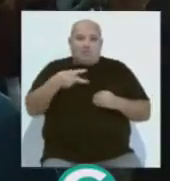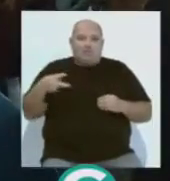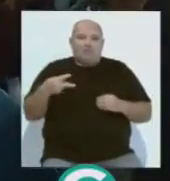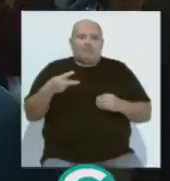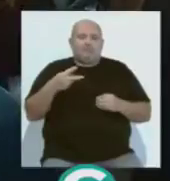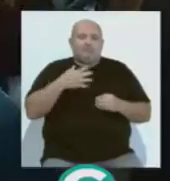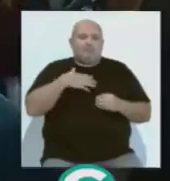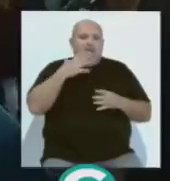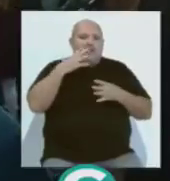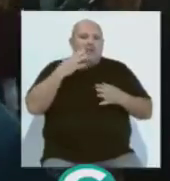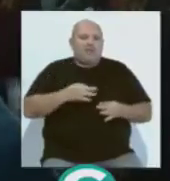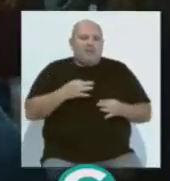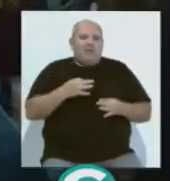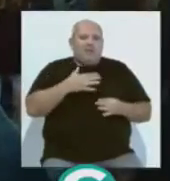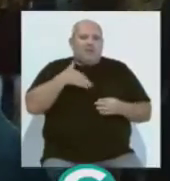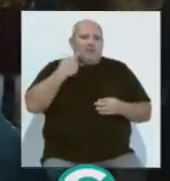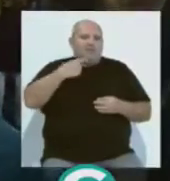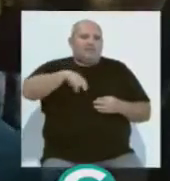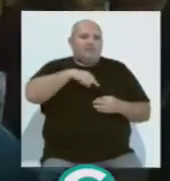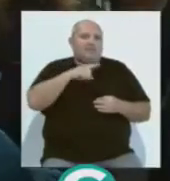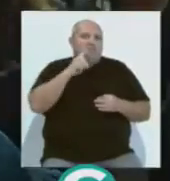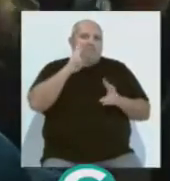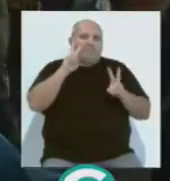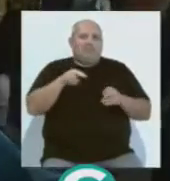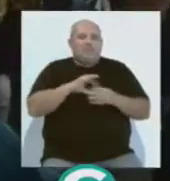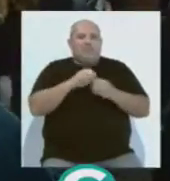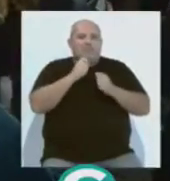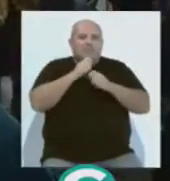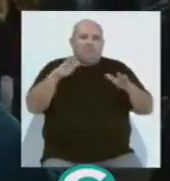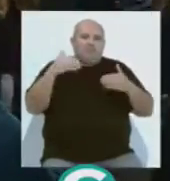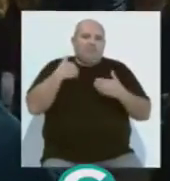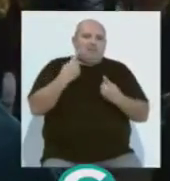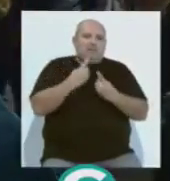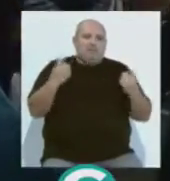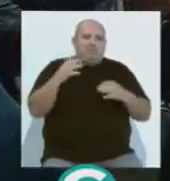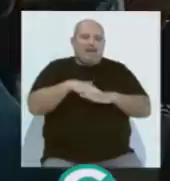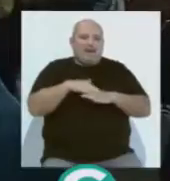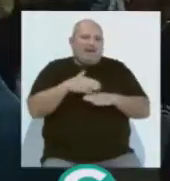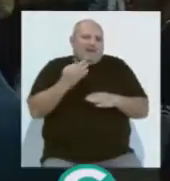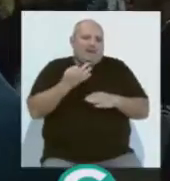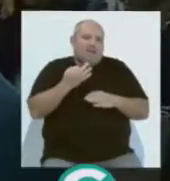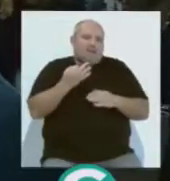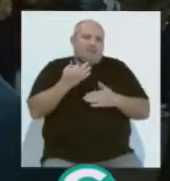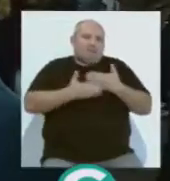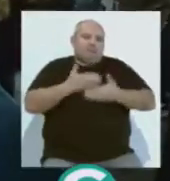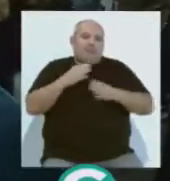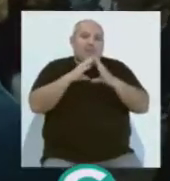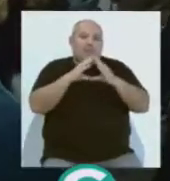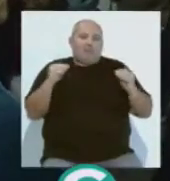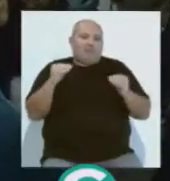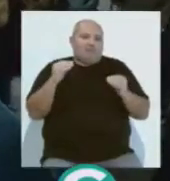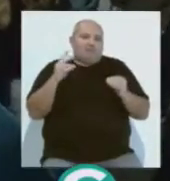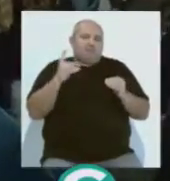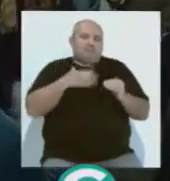en realidad yo creo que lo que se quiere dar es el mensaje necesario, creo, de que Andalucía,